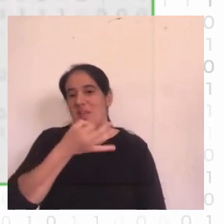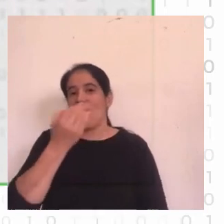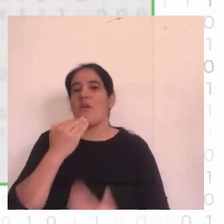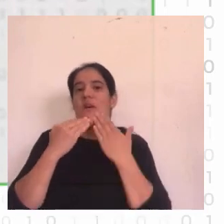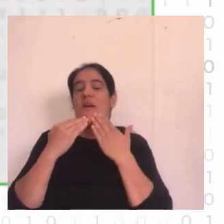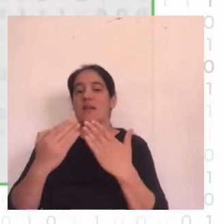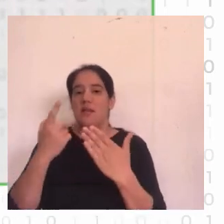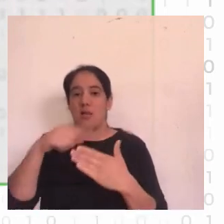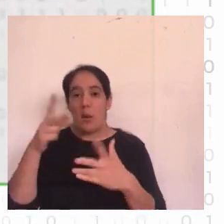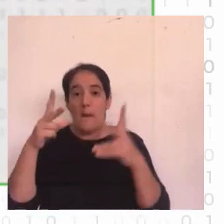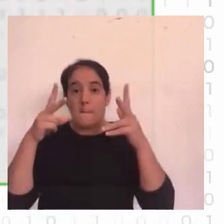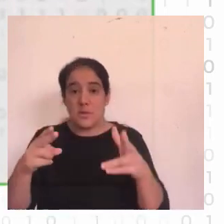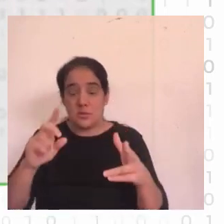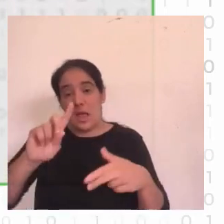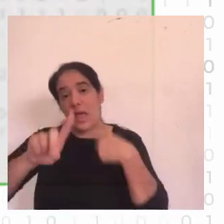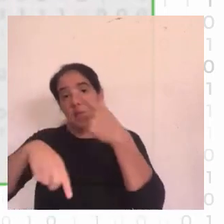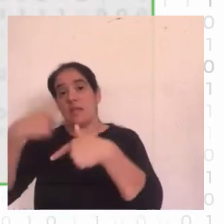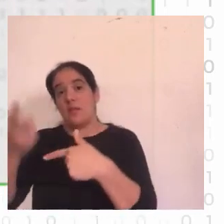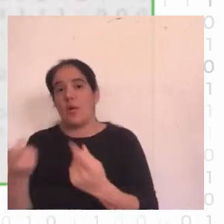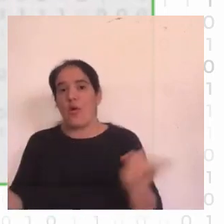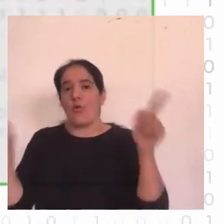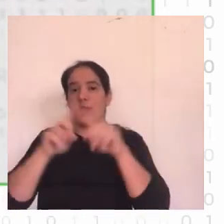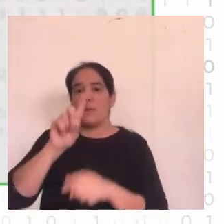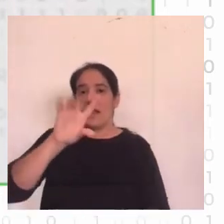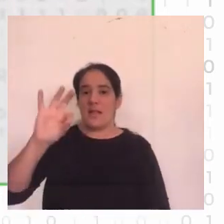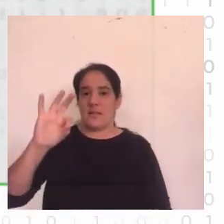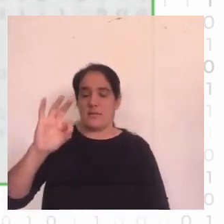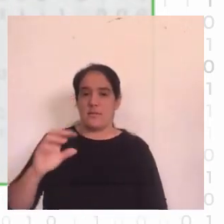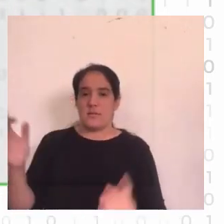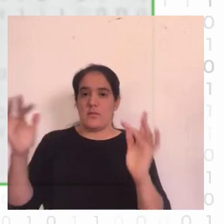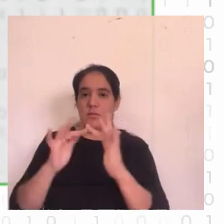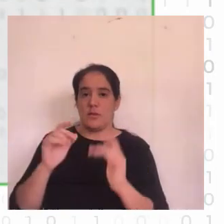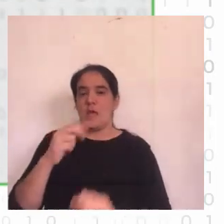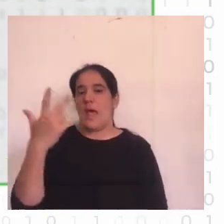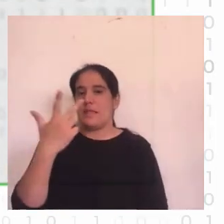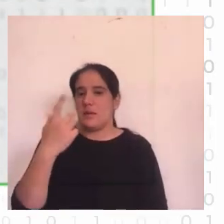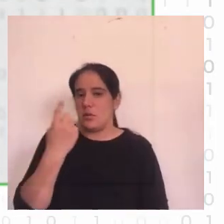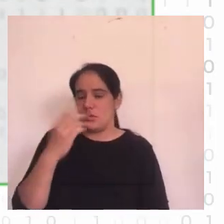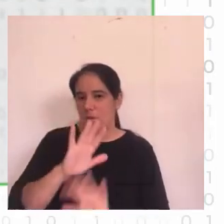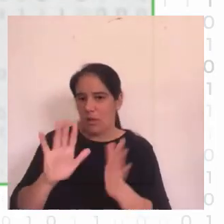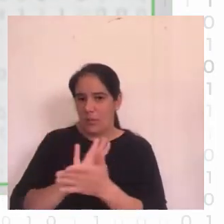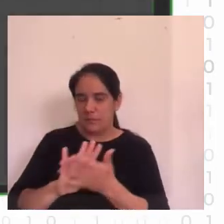pausa y a las 10 de la mañana seguimos con las presentaciones o sea en 3 minutitos de pausa vamos a tener